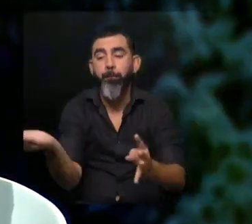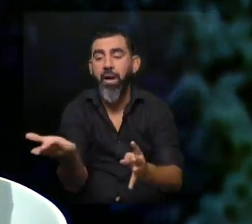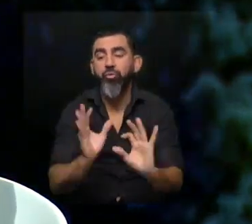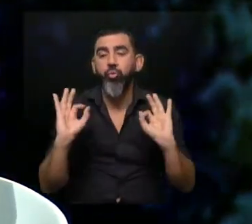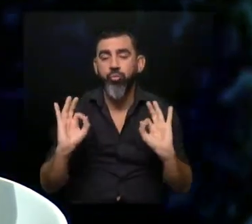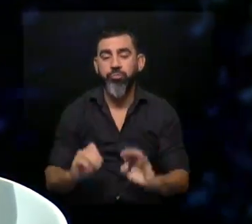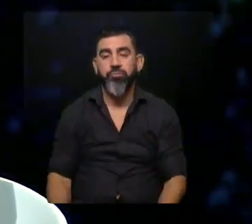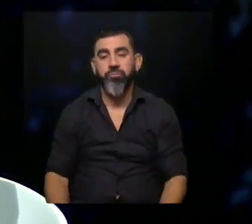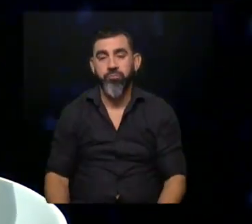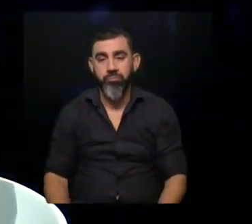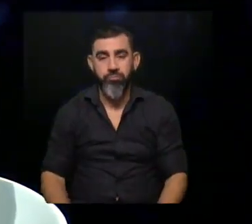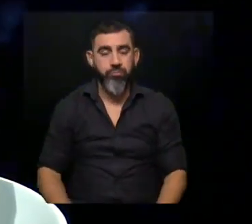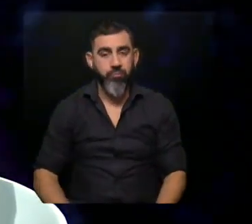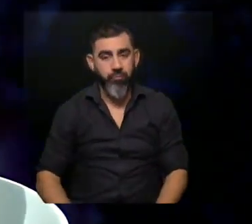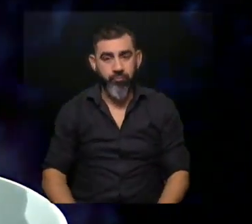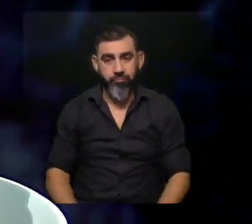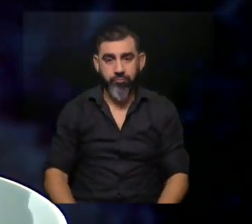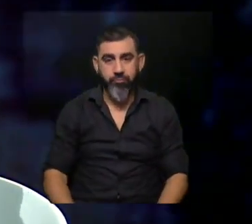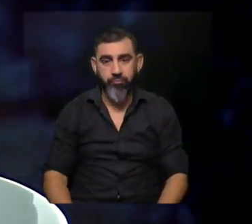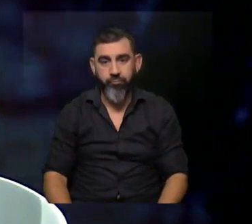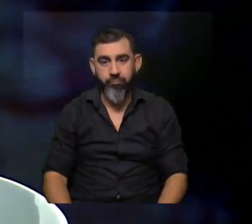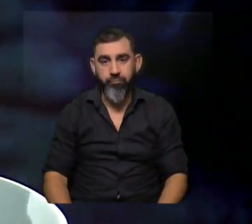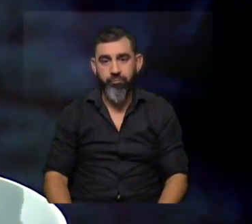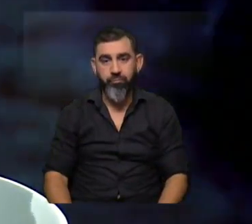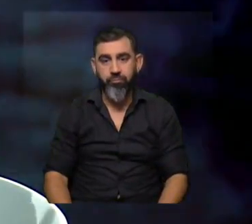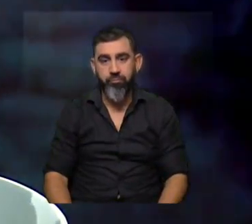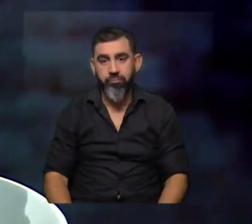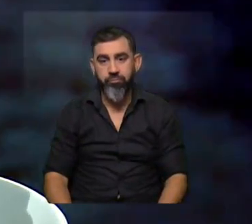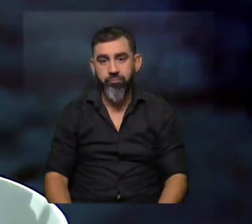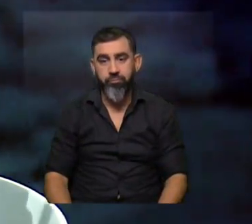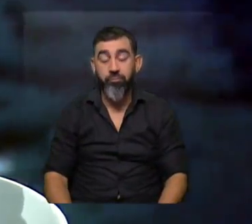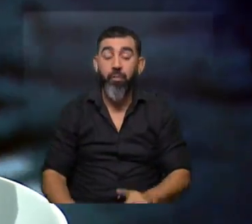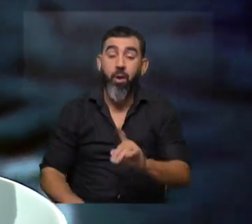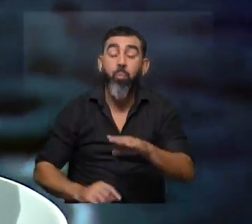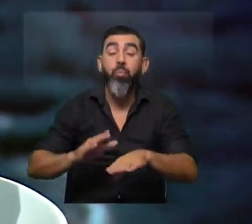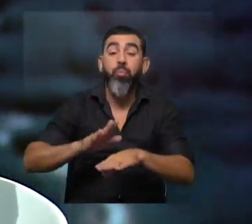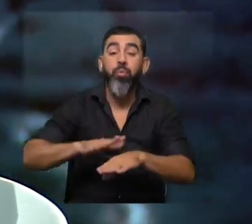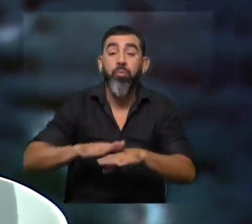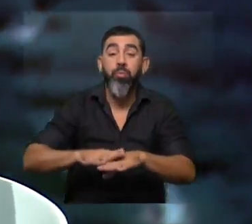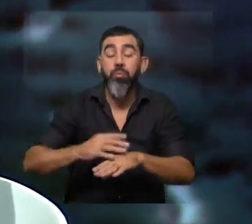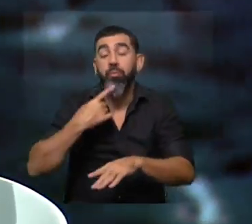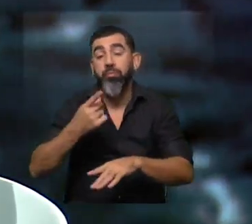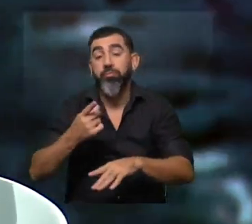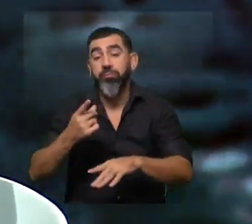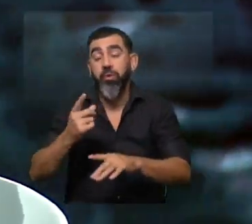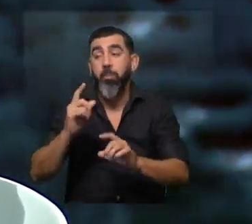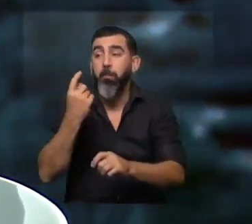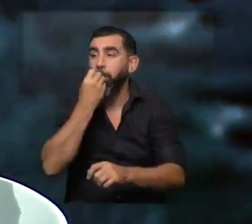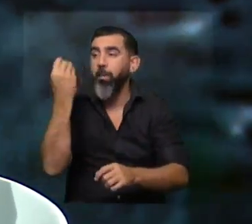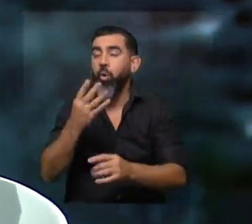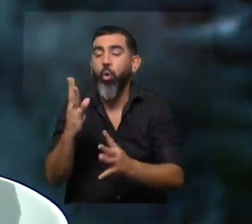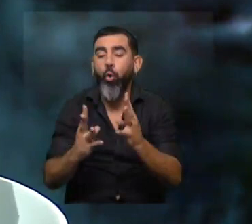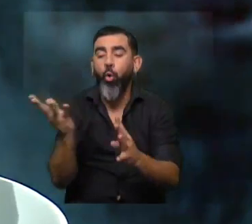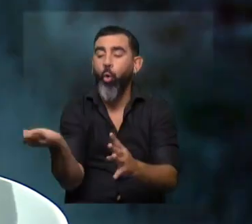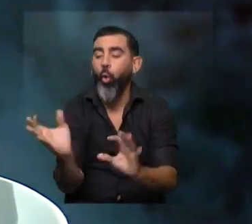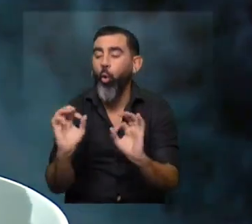es una visión contra la que hay que ir, en realidad no, en realidad en un momento se entendía que eso era lo que estaba